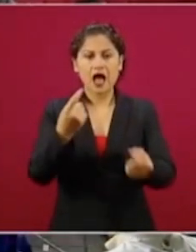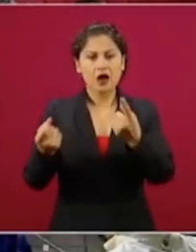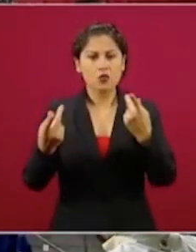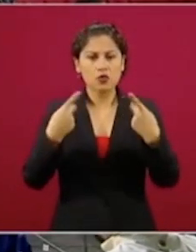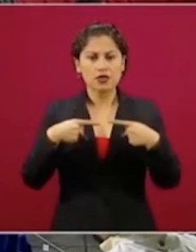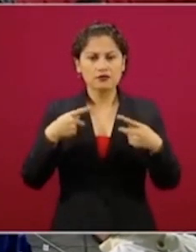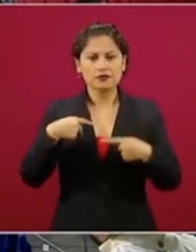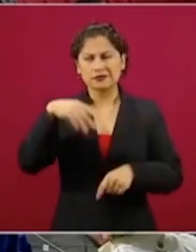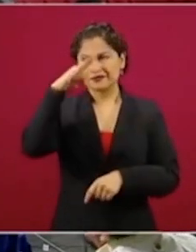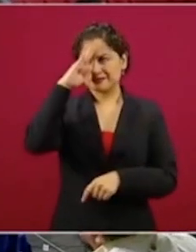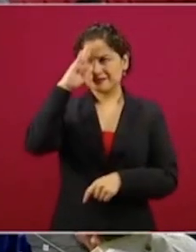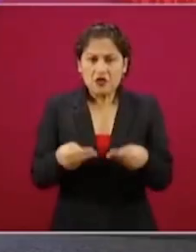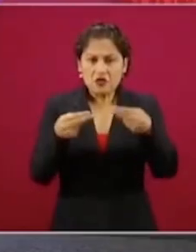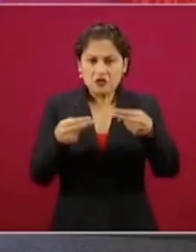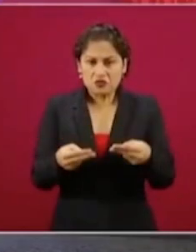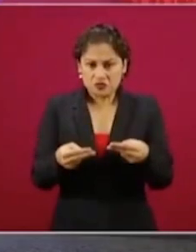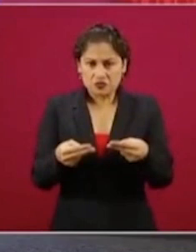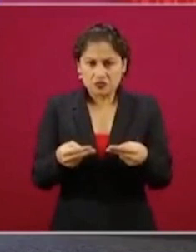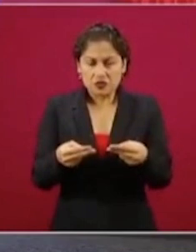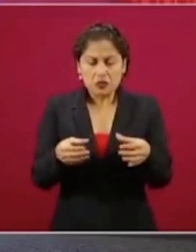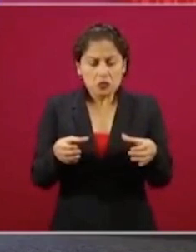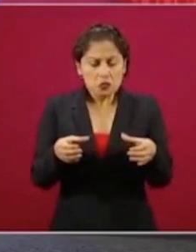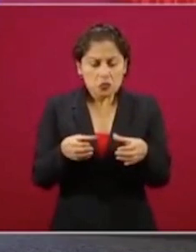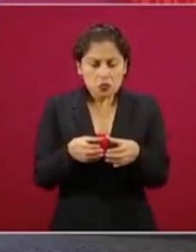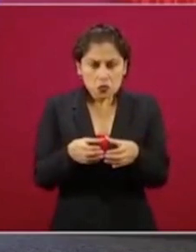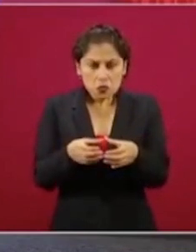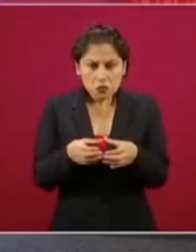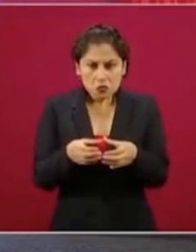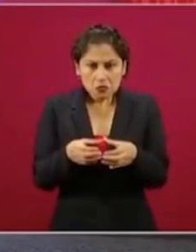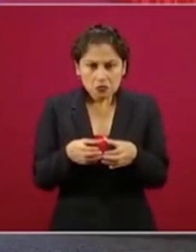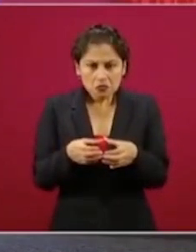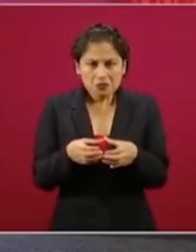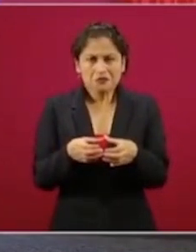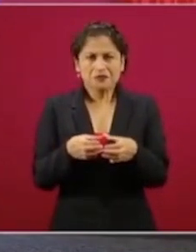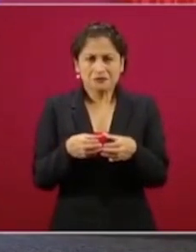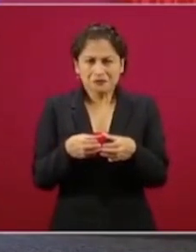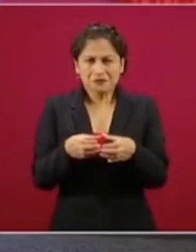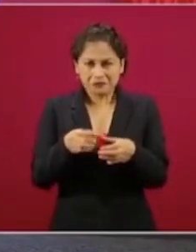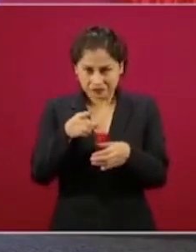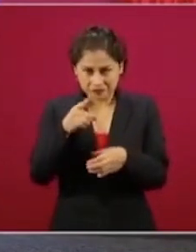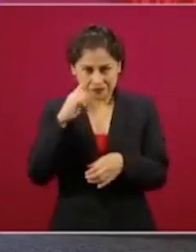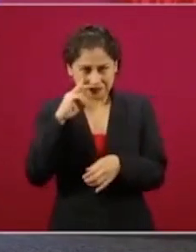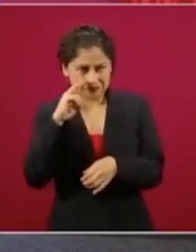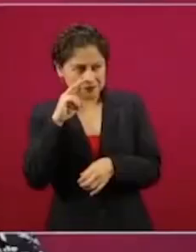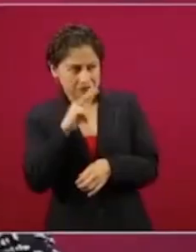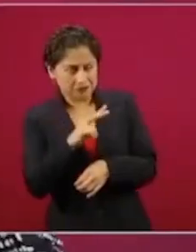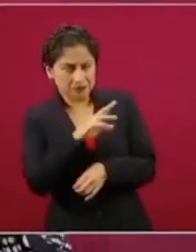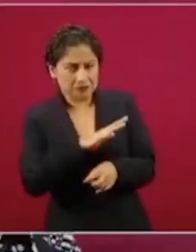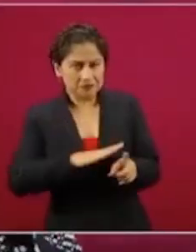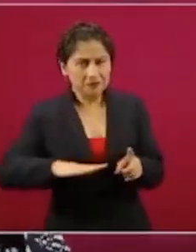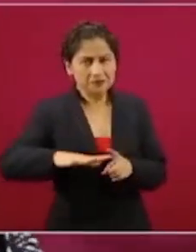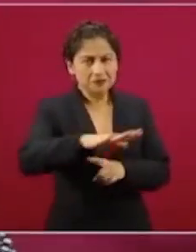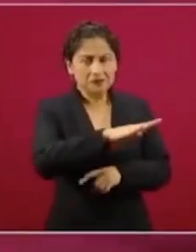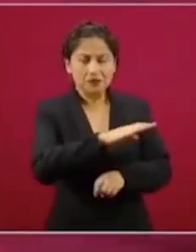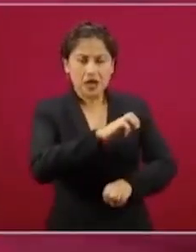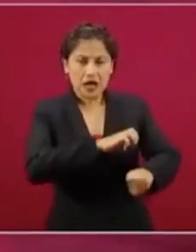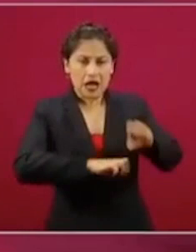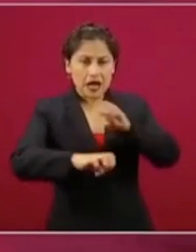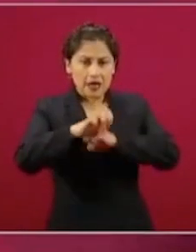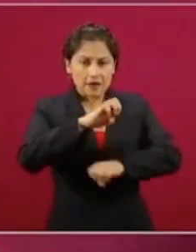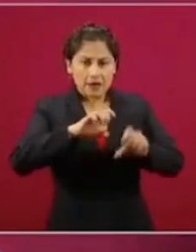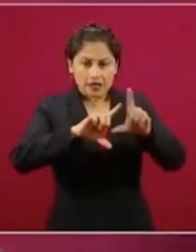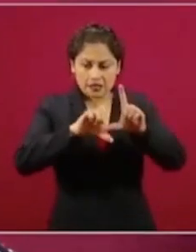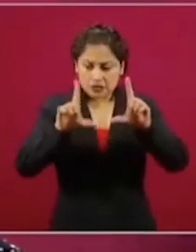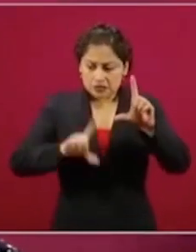apoyar a las microempresas. Si uno observa cómo son el número total de empresas en México,